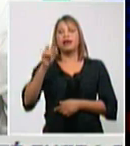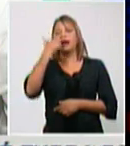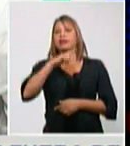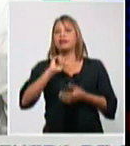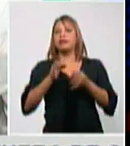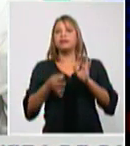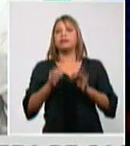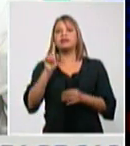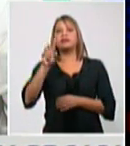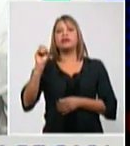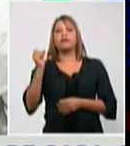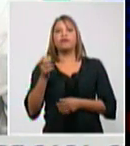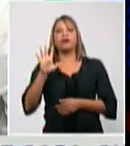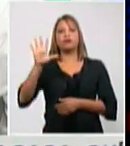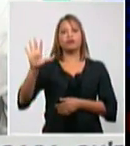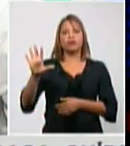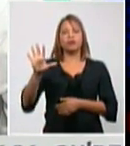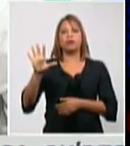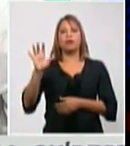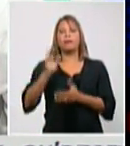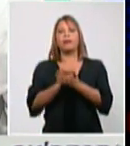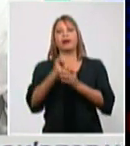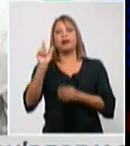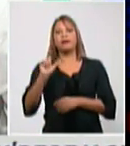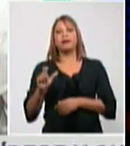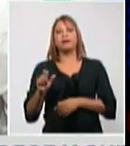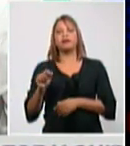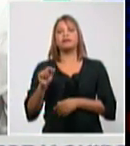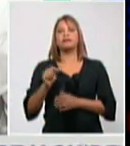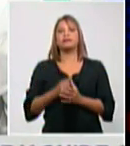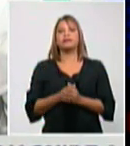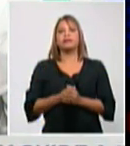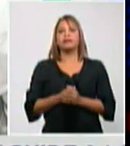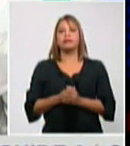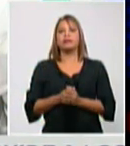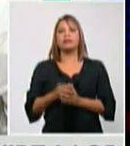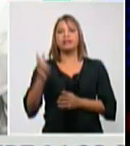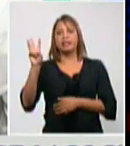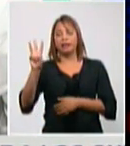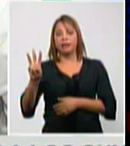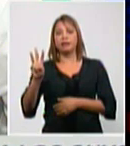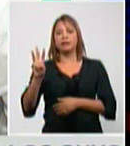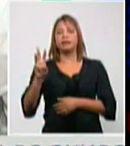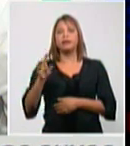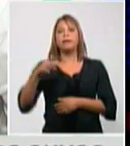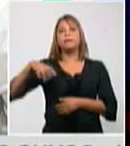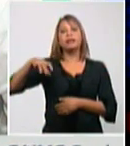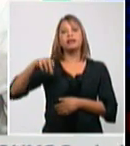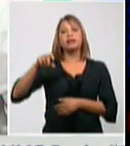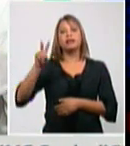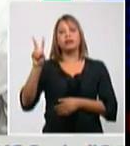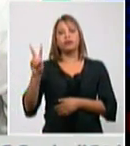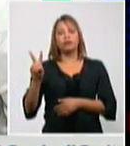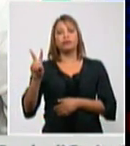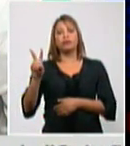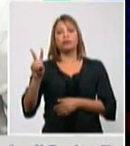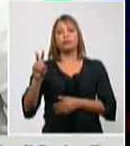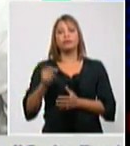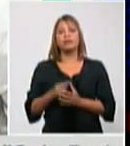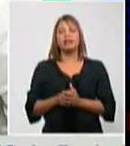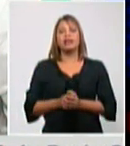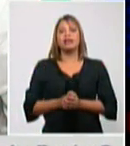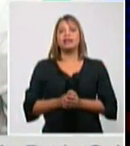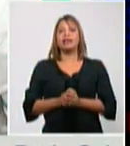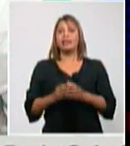Mayabeque 4 Camagüey 3 Pinar de Río y Santiago de Cuba 2 y de los 86